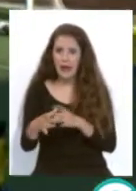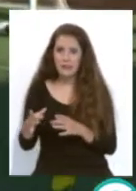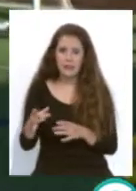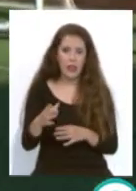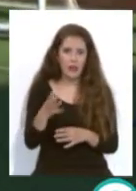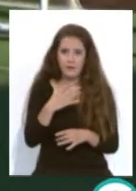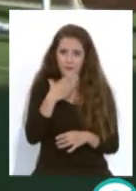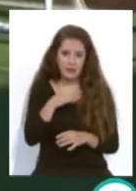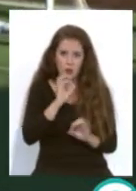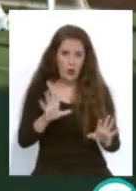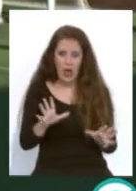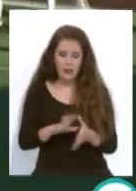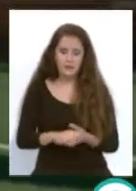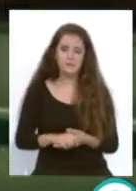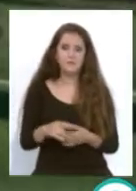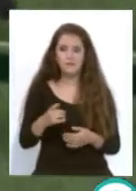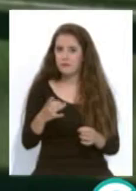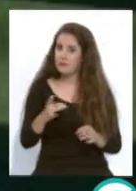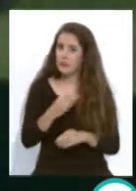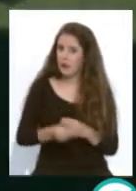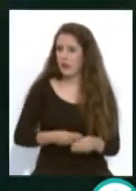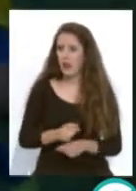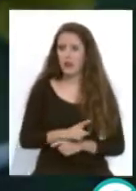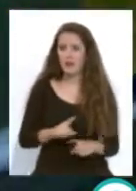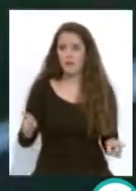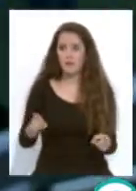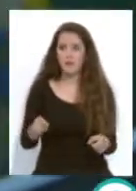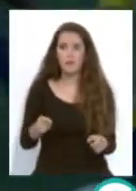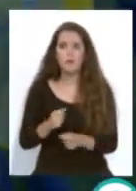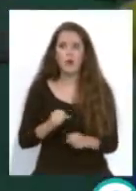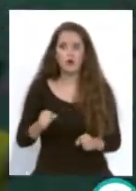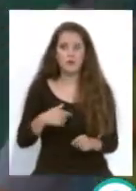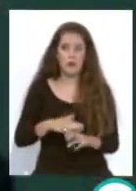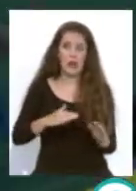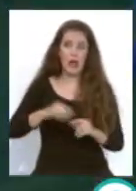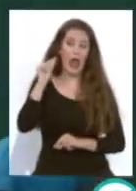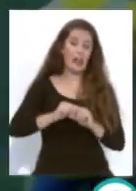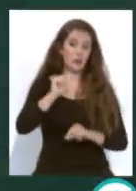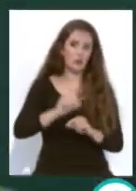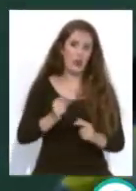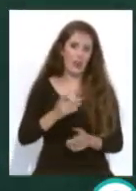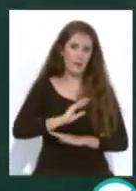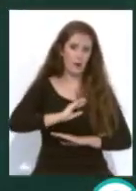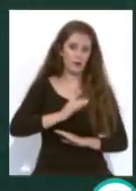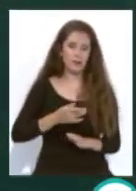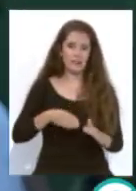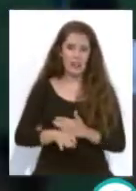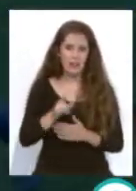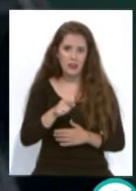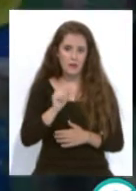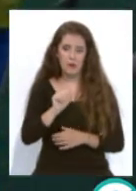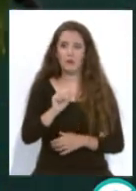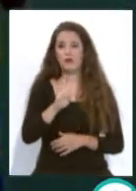el segundo palo que hacía imposible la estirada aquí no era la altura del portero pero claro entrar así en el minuto